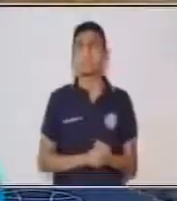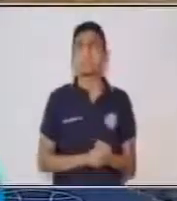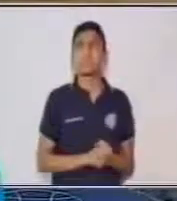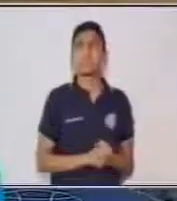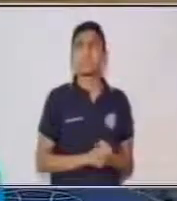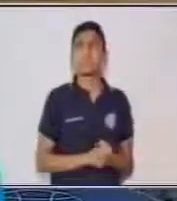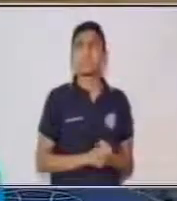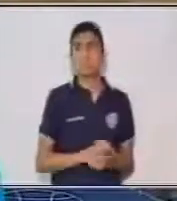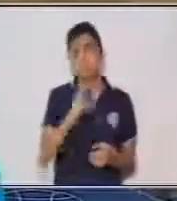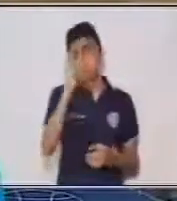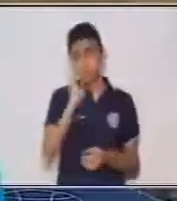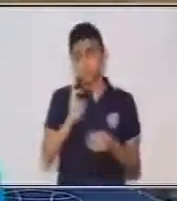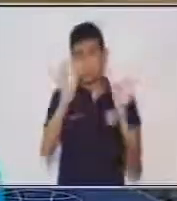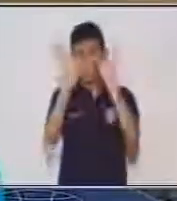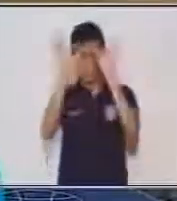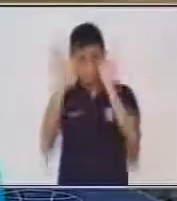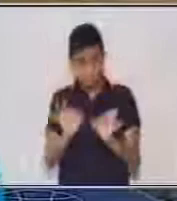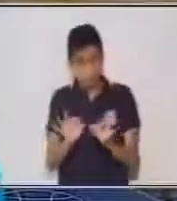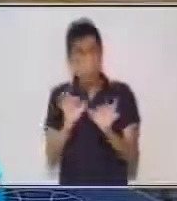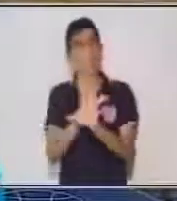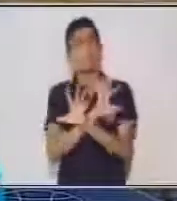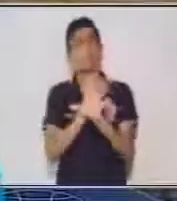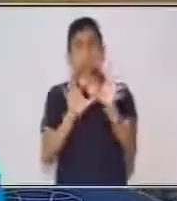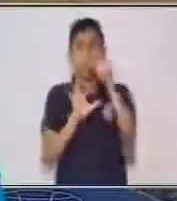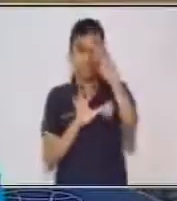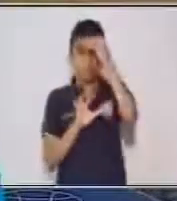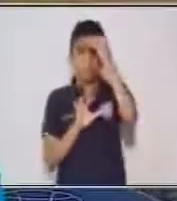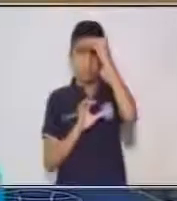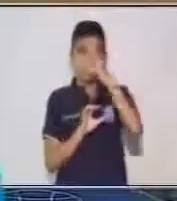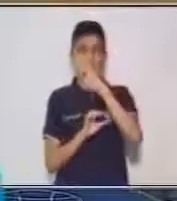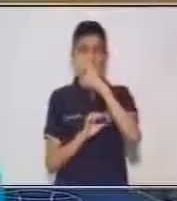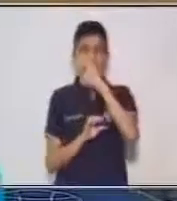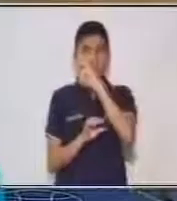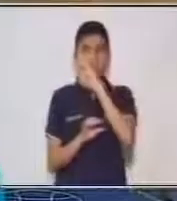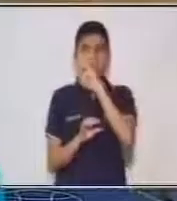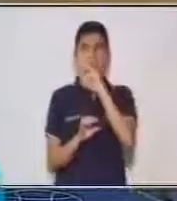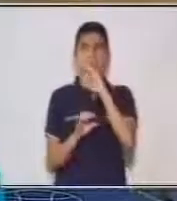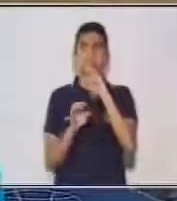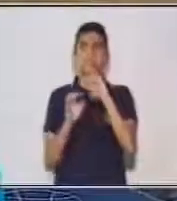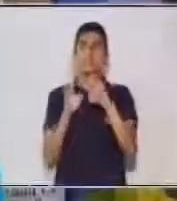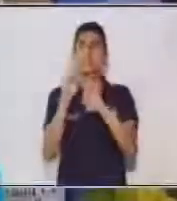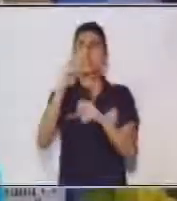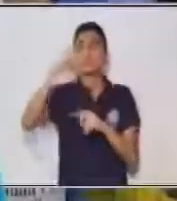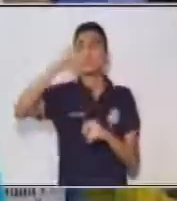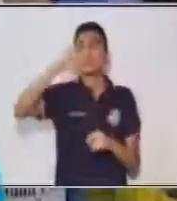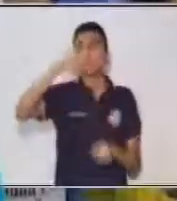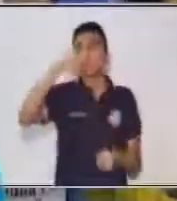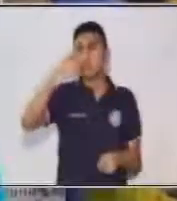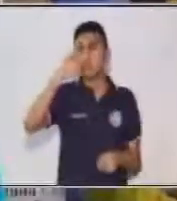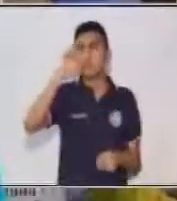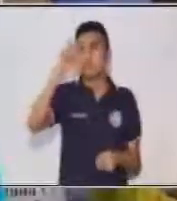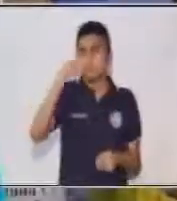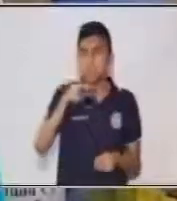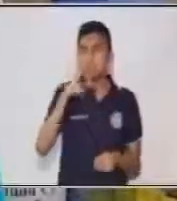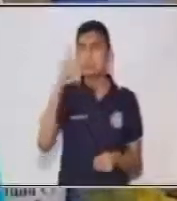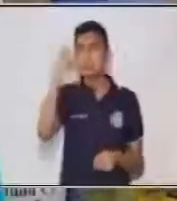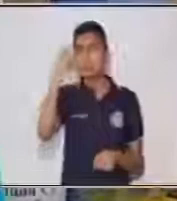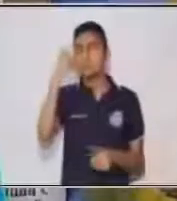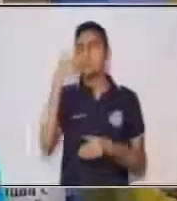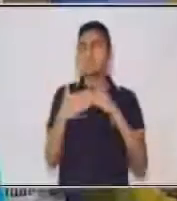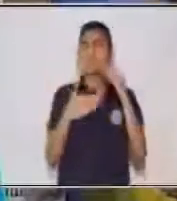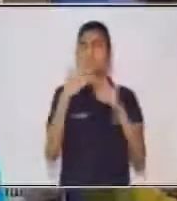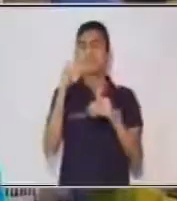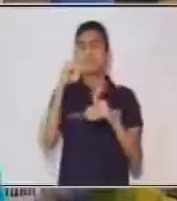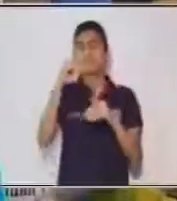De esta manera, hemos aprendido que un patrón es una cantidad fija que se repite